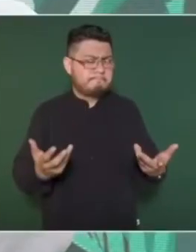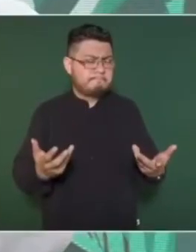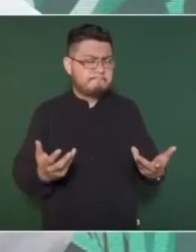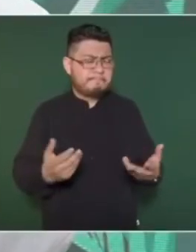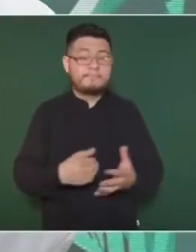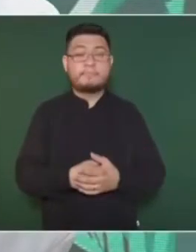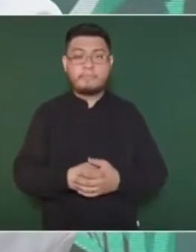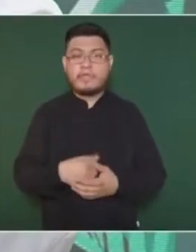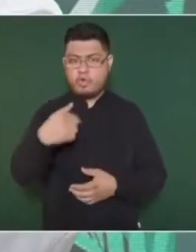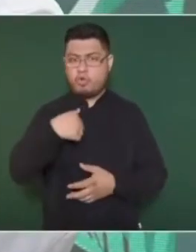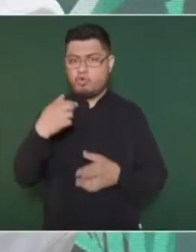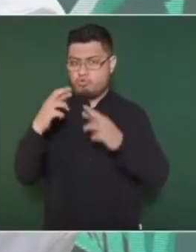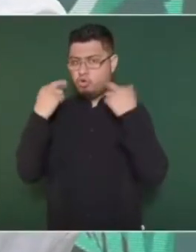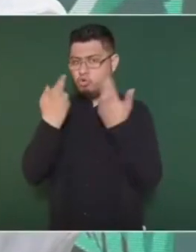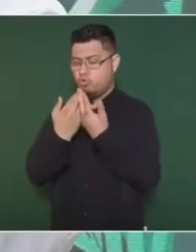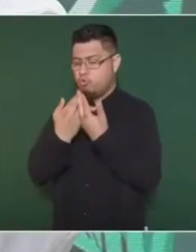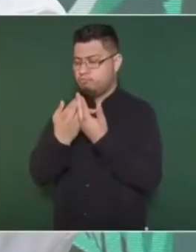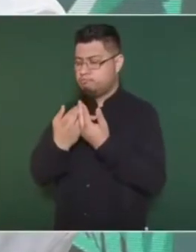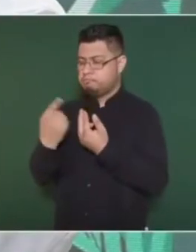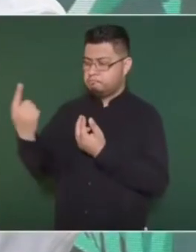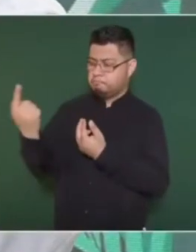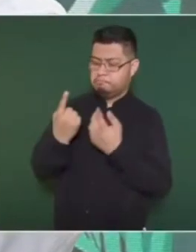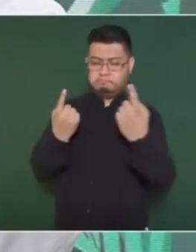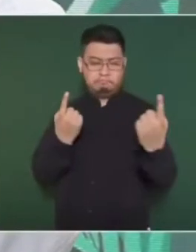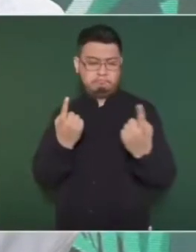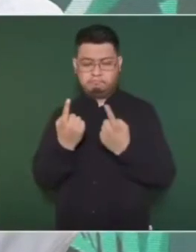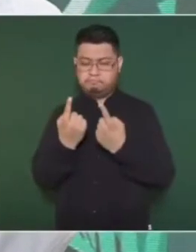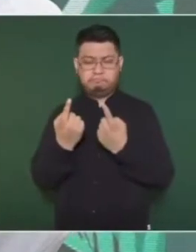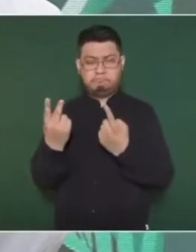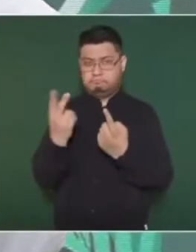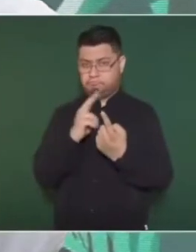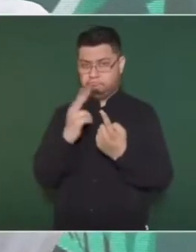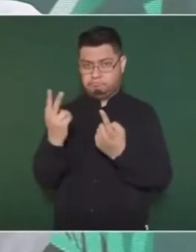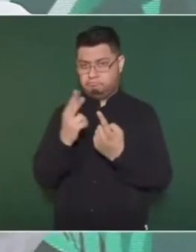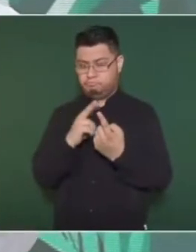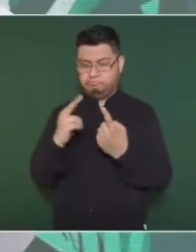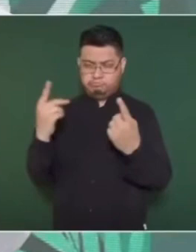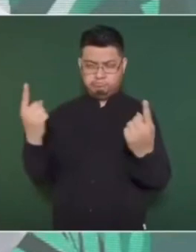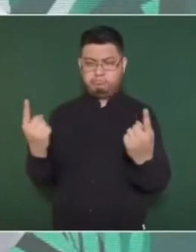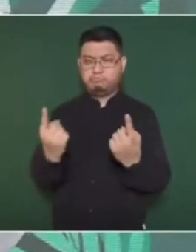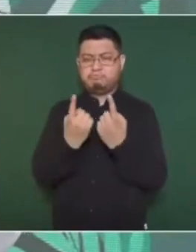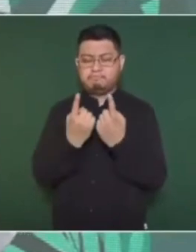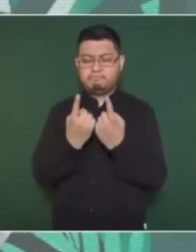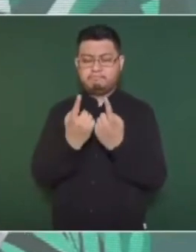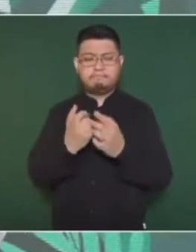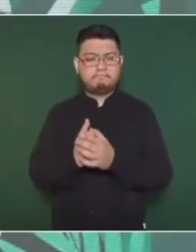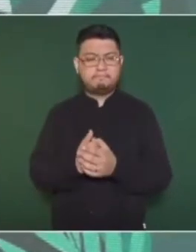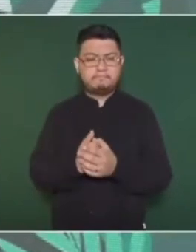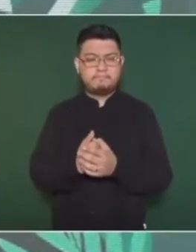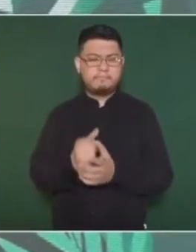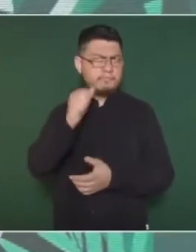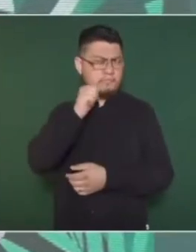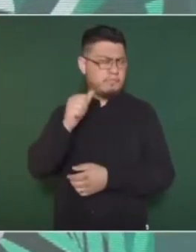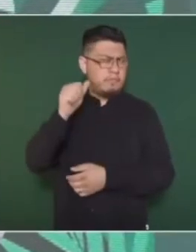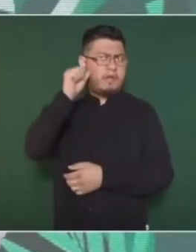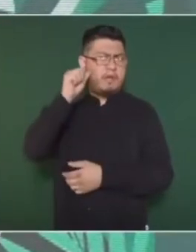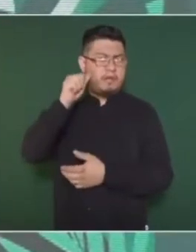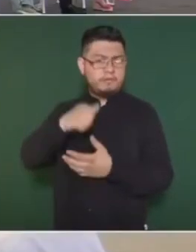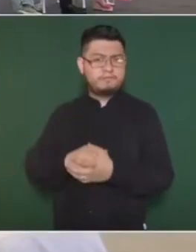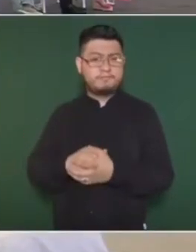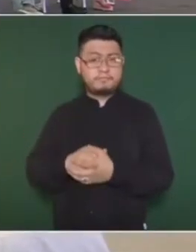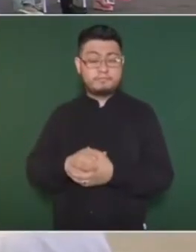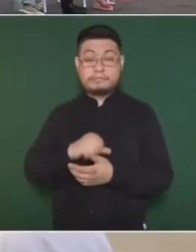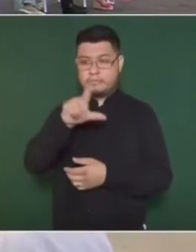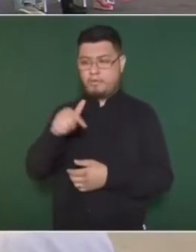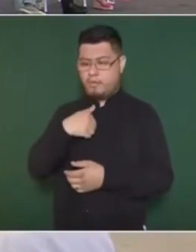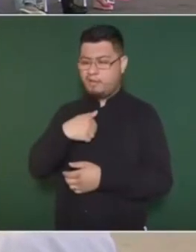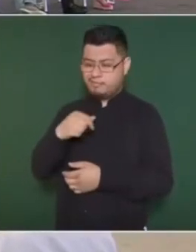Reuní a Berta, alcalde, y a Lenia, que nos sacaron ayer, después de que estuve con